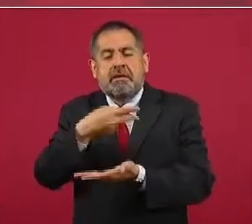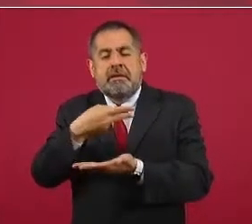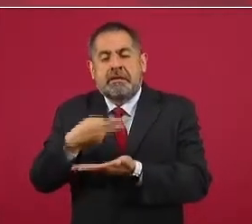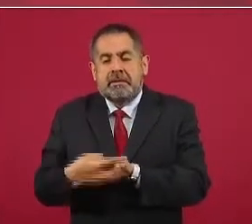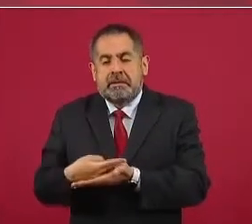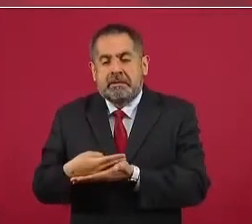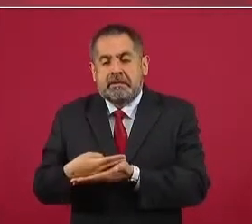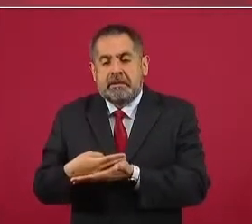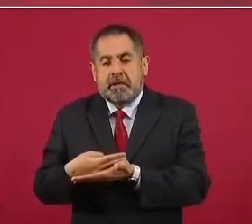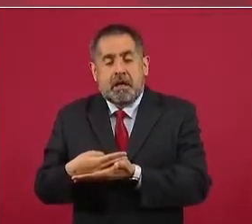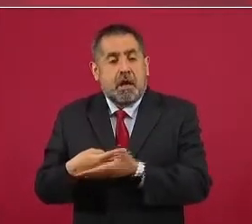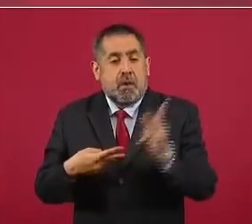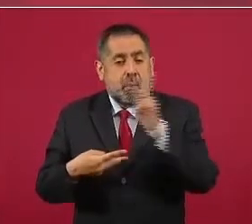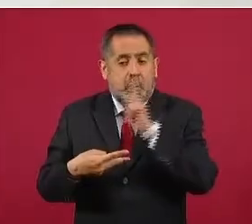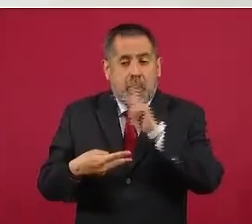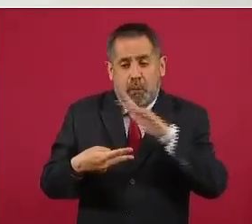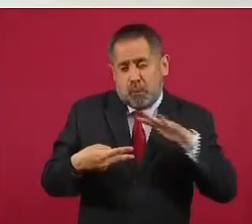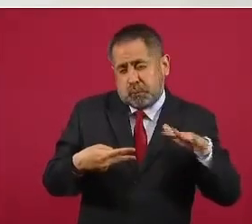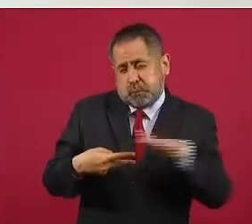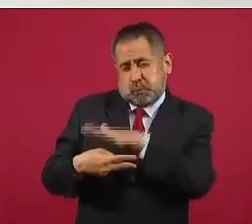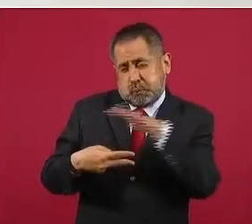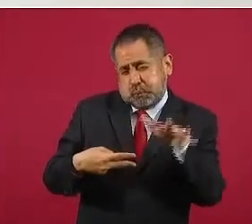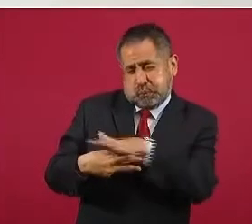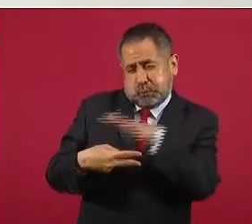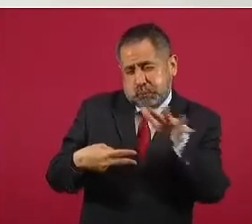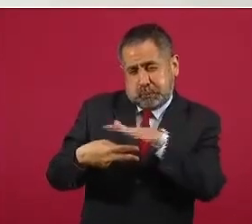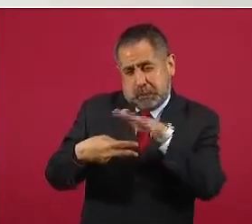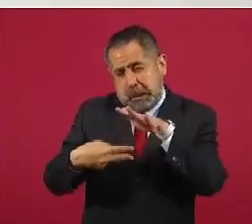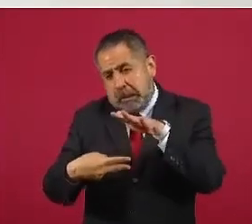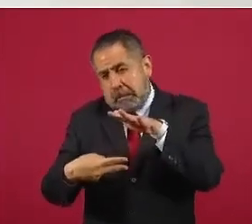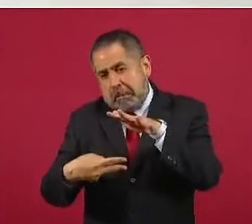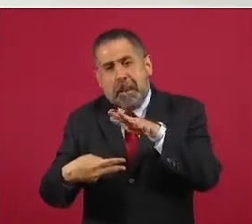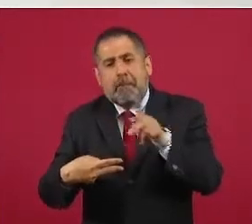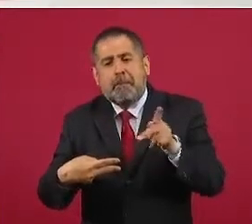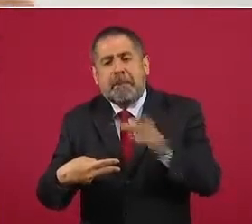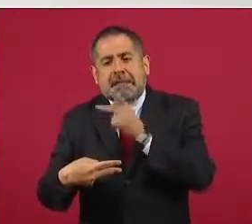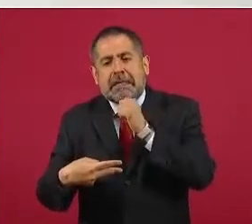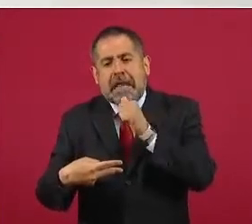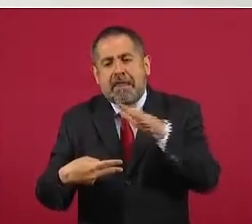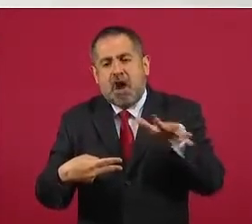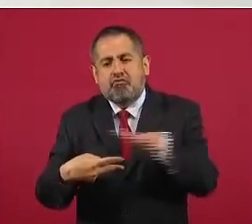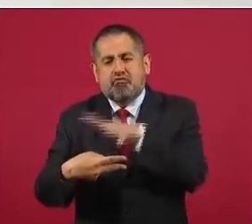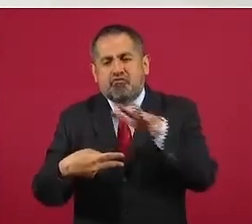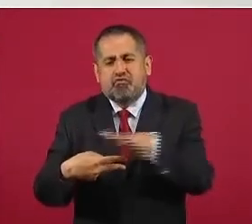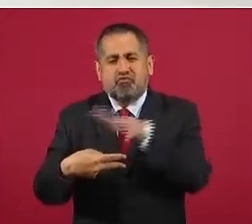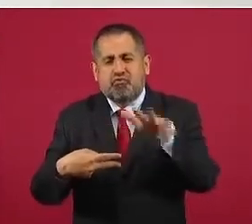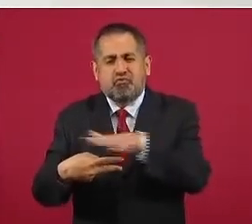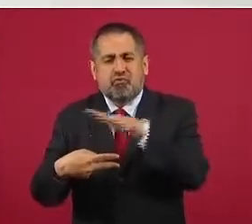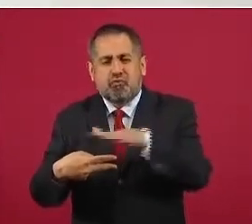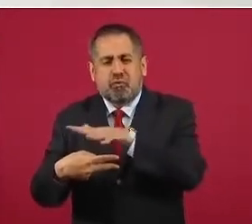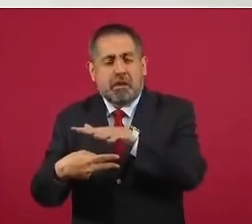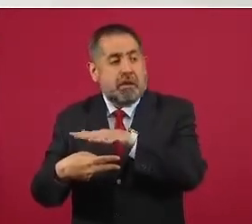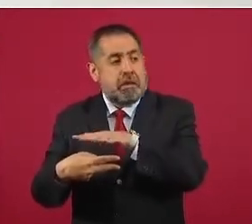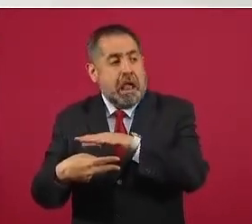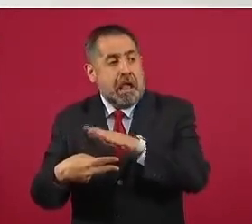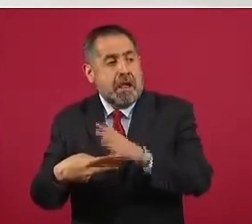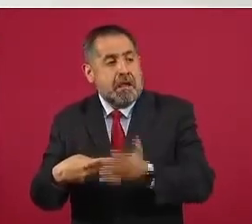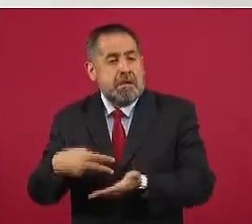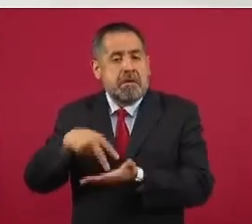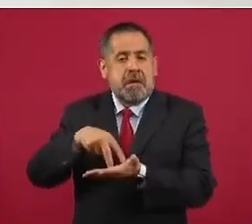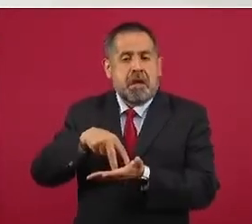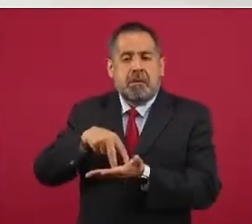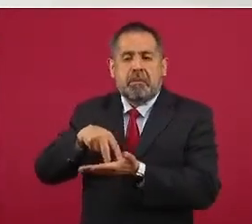y ya pasó el viento y ya regresó a la orilla.